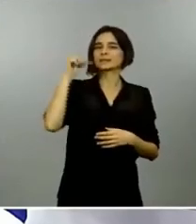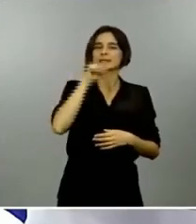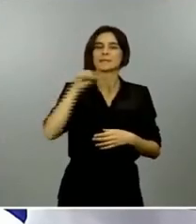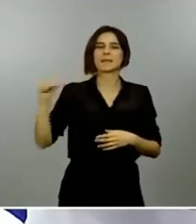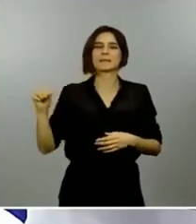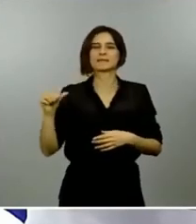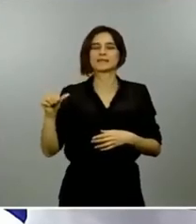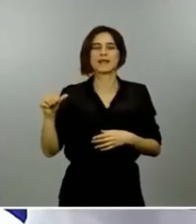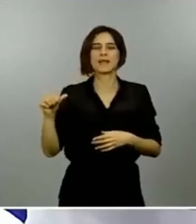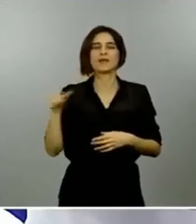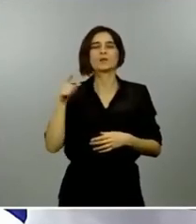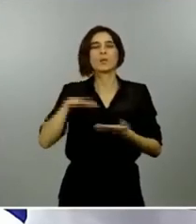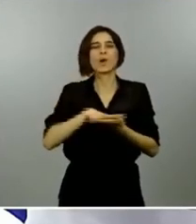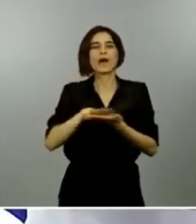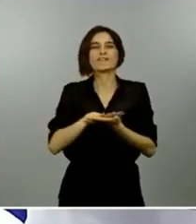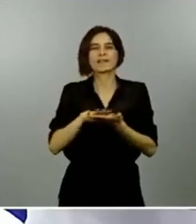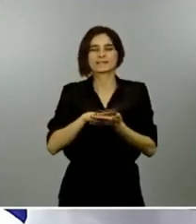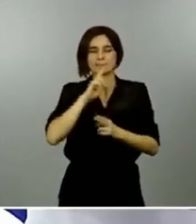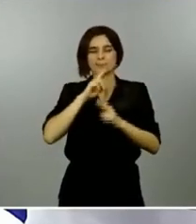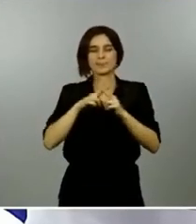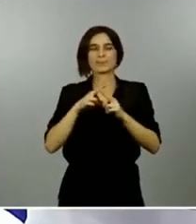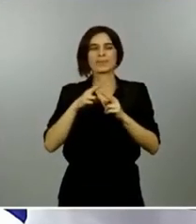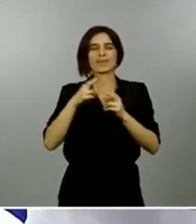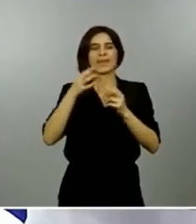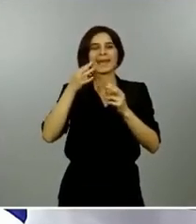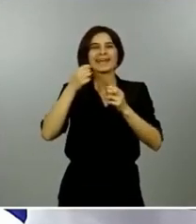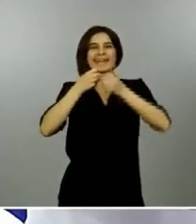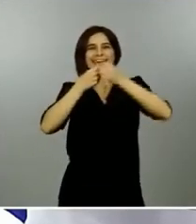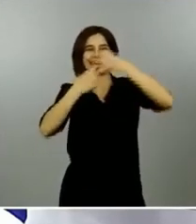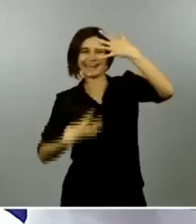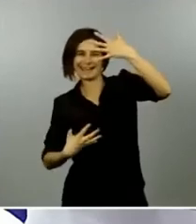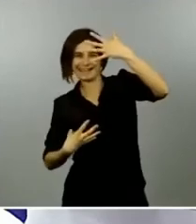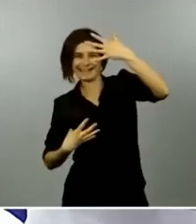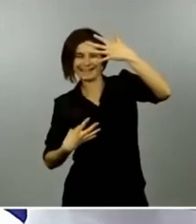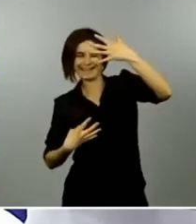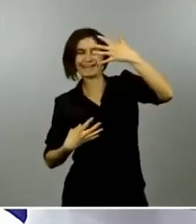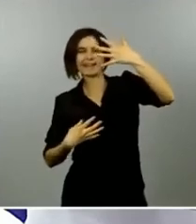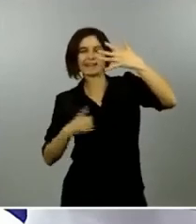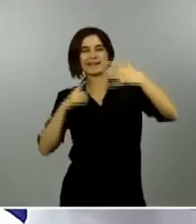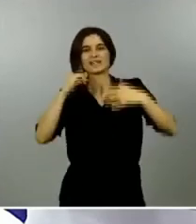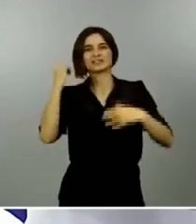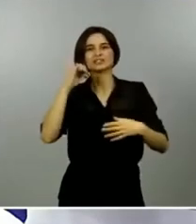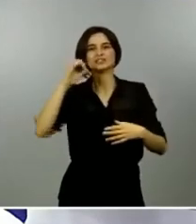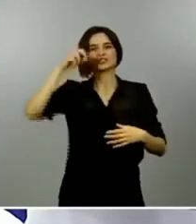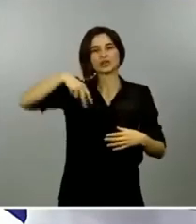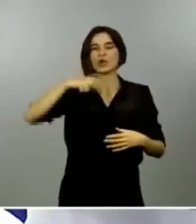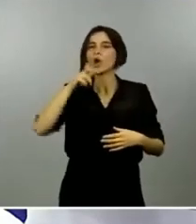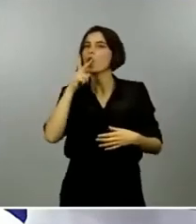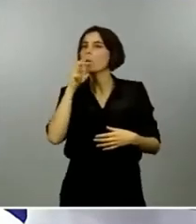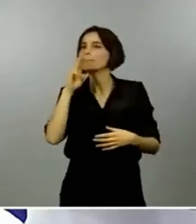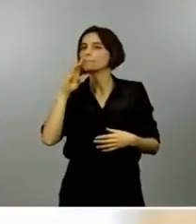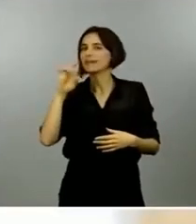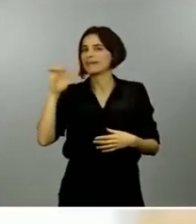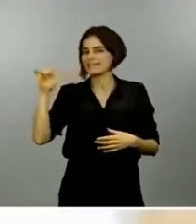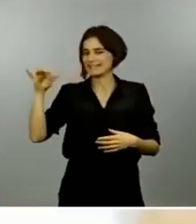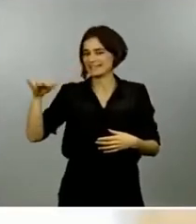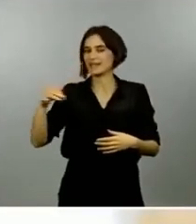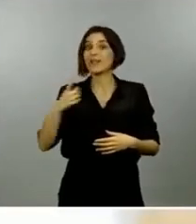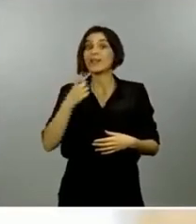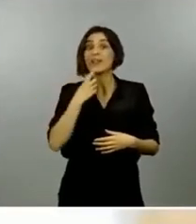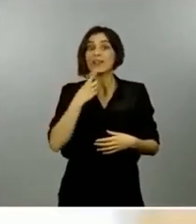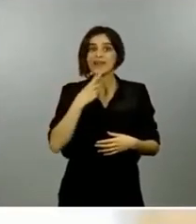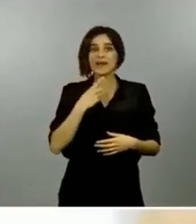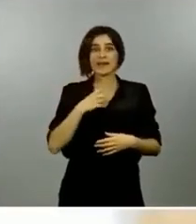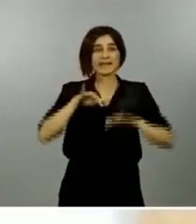de Johns Hopkins en el que mencionó que España figuraba quinta en cuanto a número de pruebas ¿podría su oficina publicar dicho ranking? ya que cuando